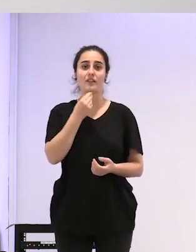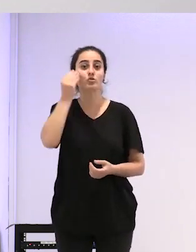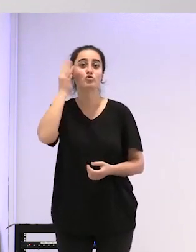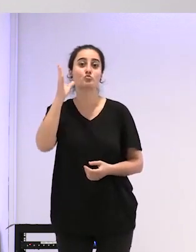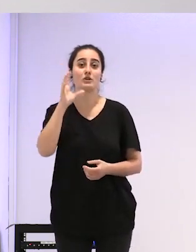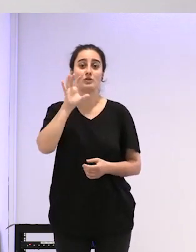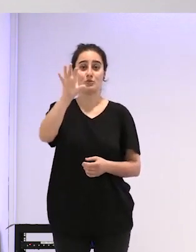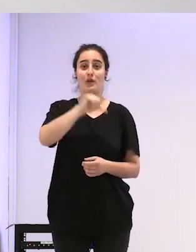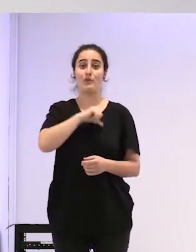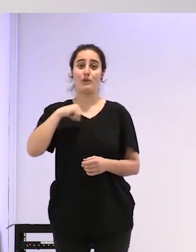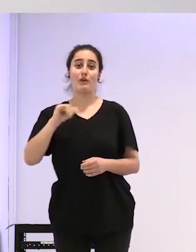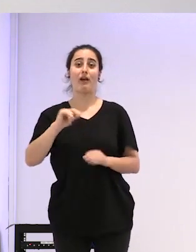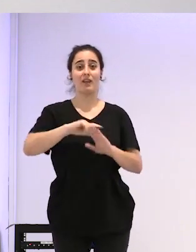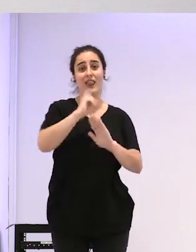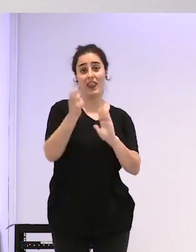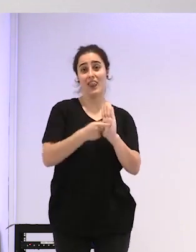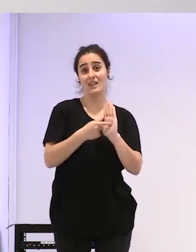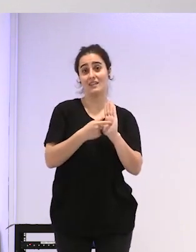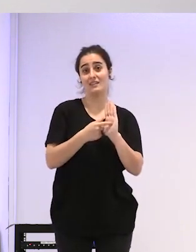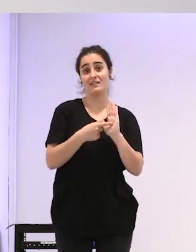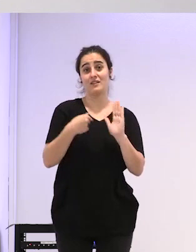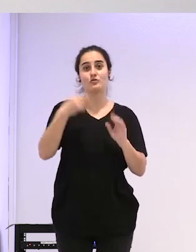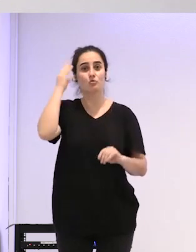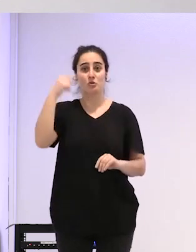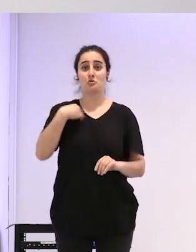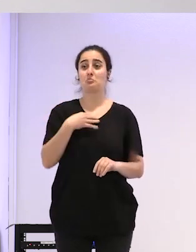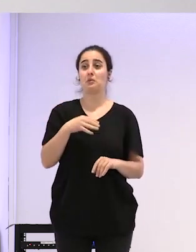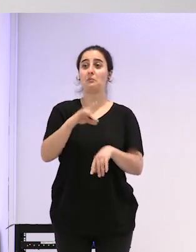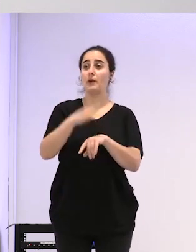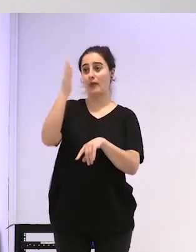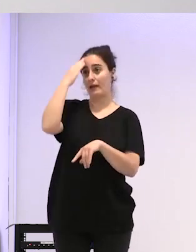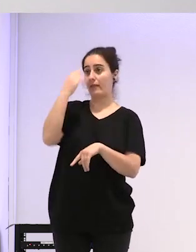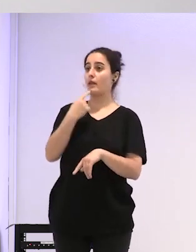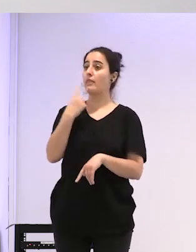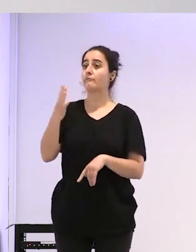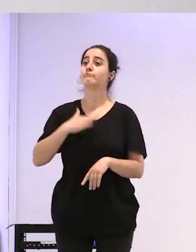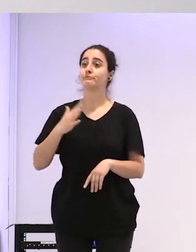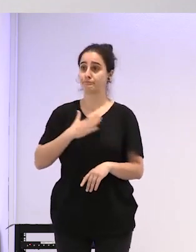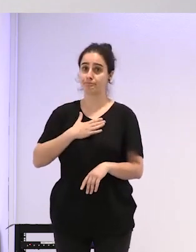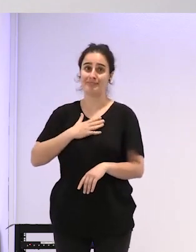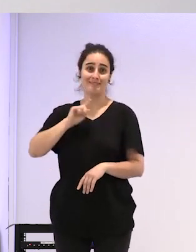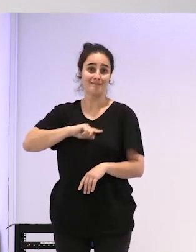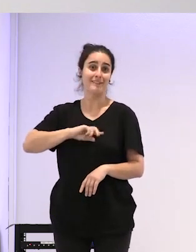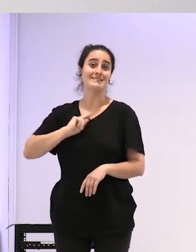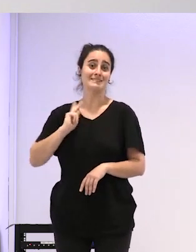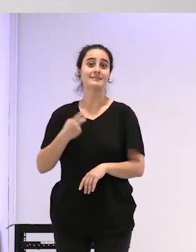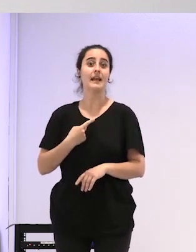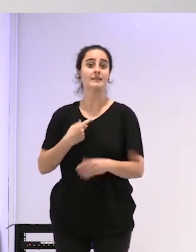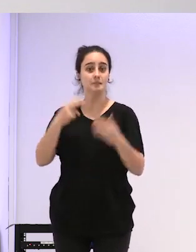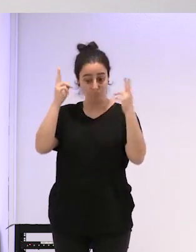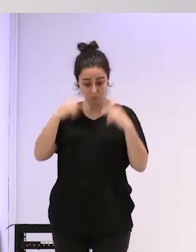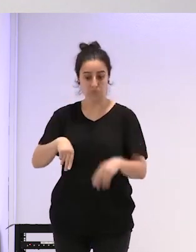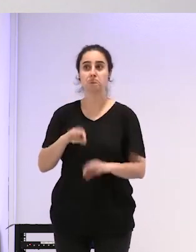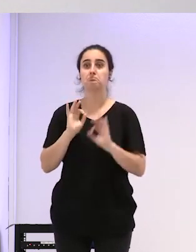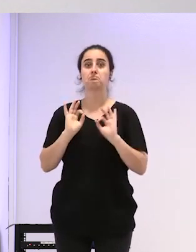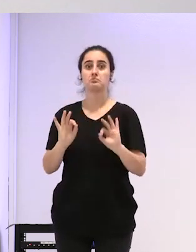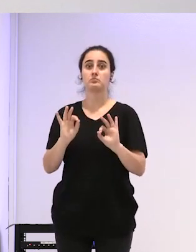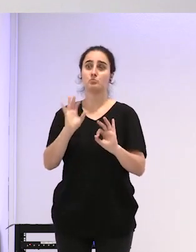autonómica en la que tú deberías poder decirle a tu medio cabecera que eres trans y que pues que te